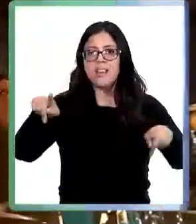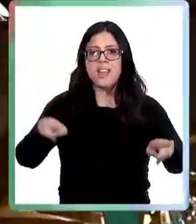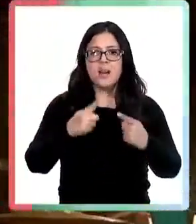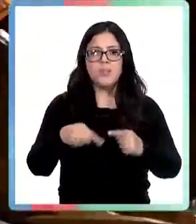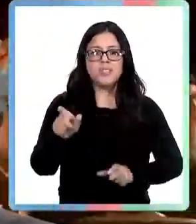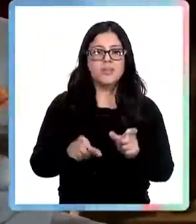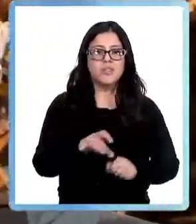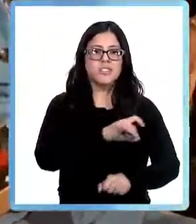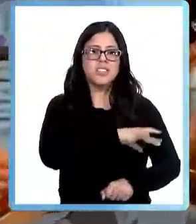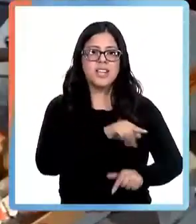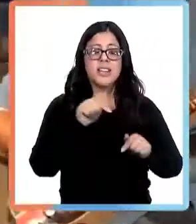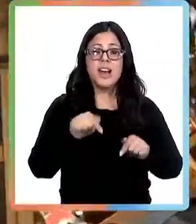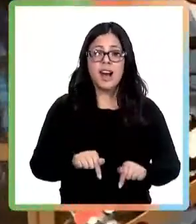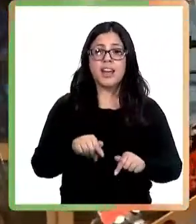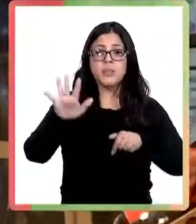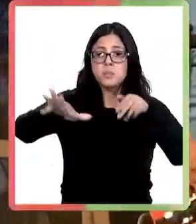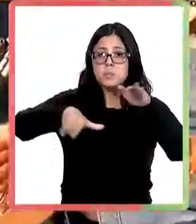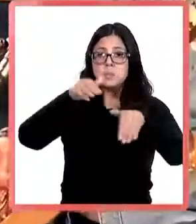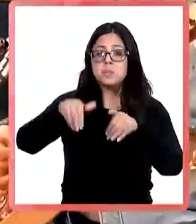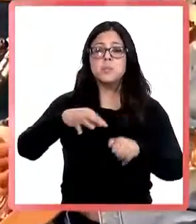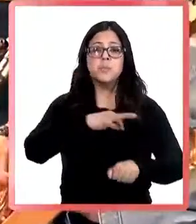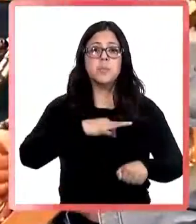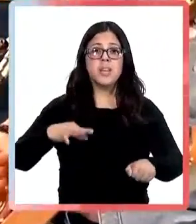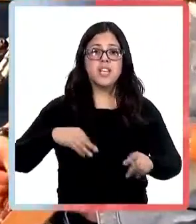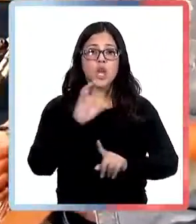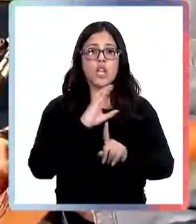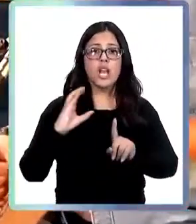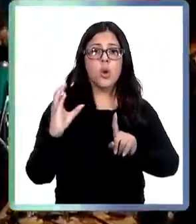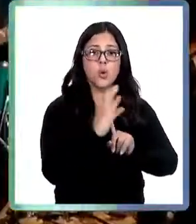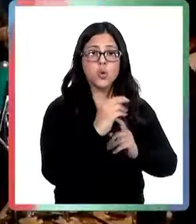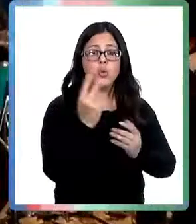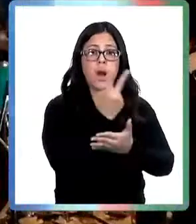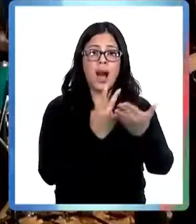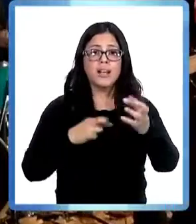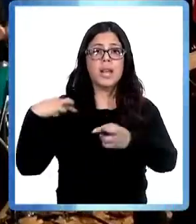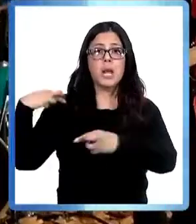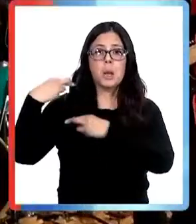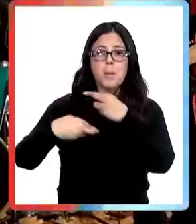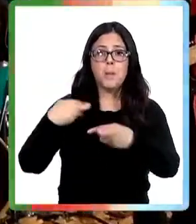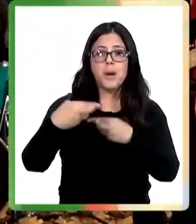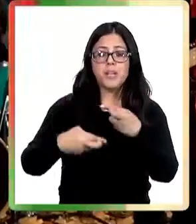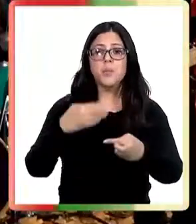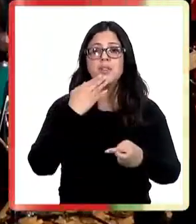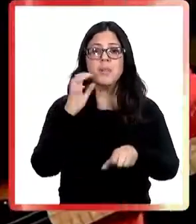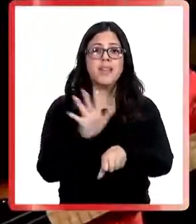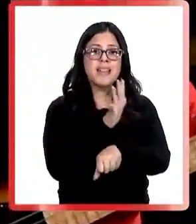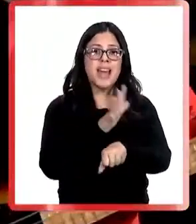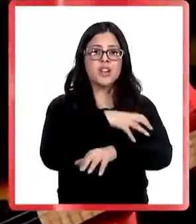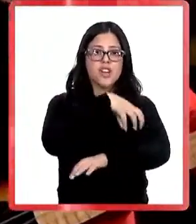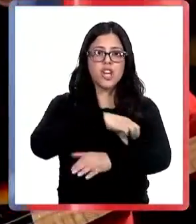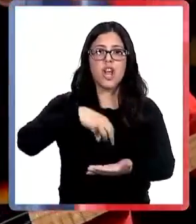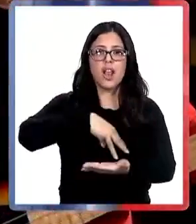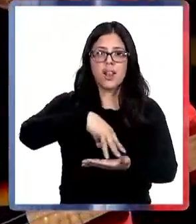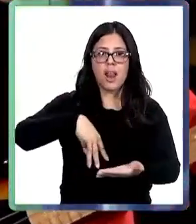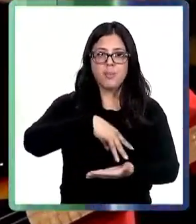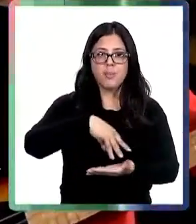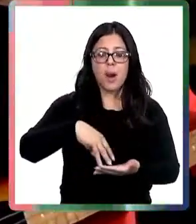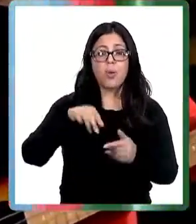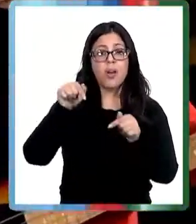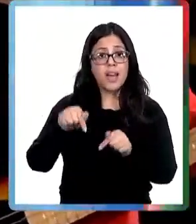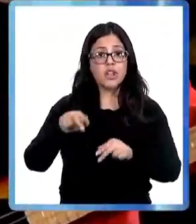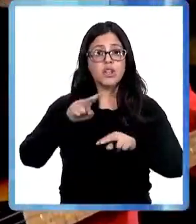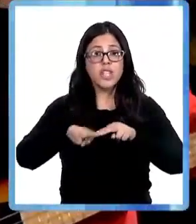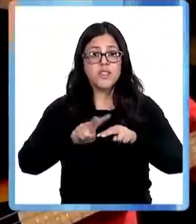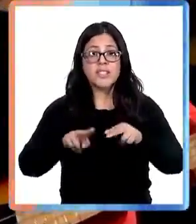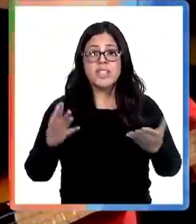músicos chilenos evento convocado por el Ministerio de la Escultura en las Artes y el Patrimonio y el Teatro Regional del Maule este